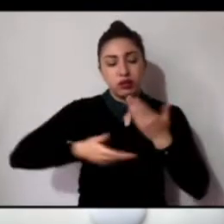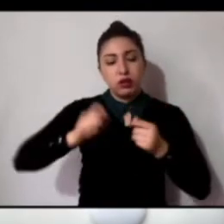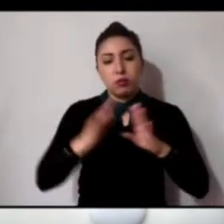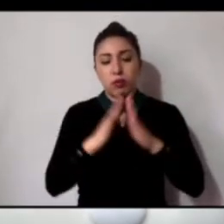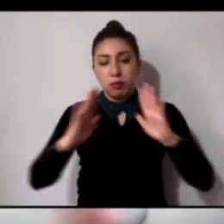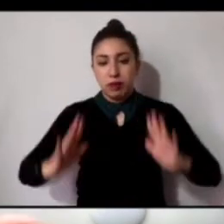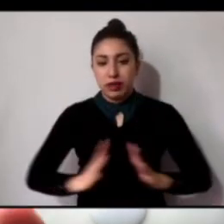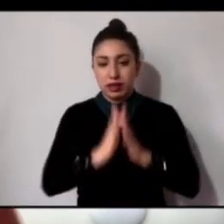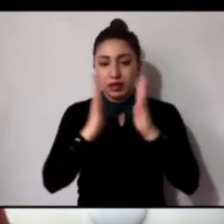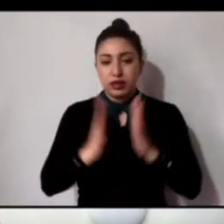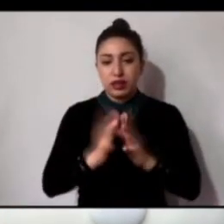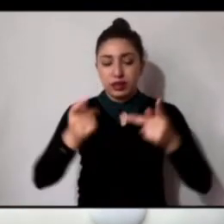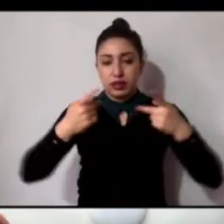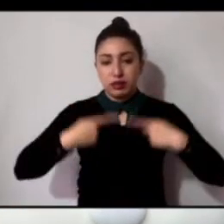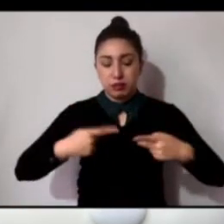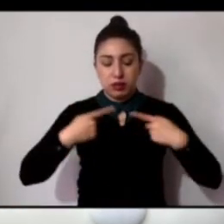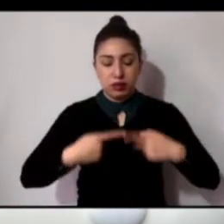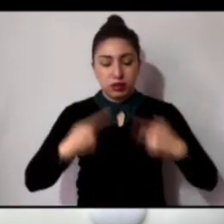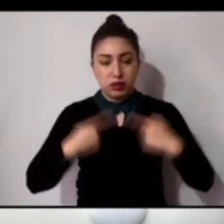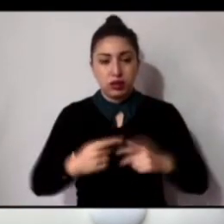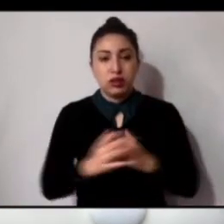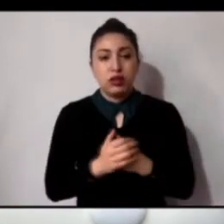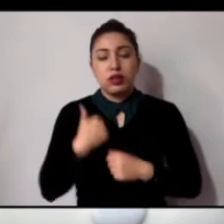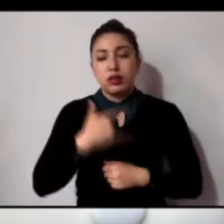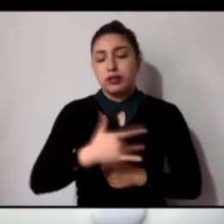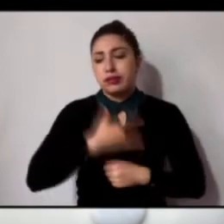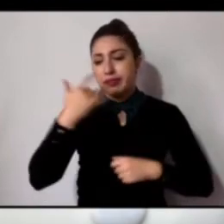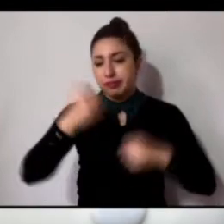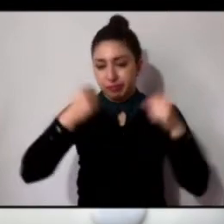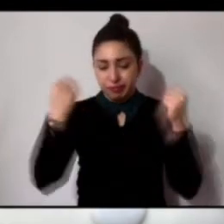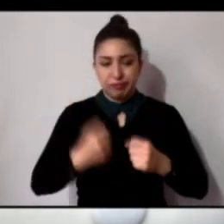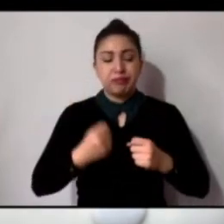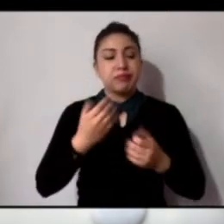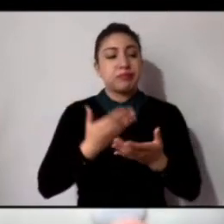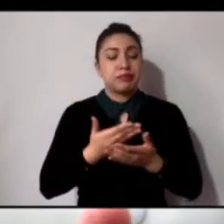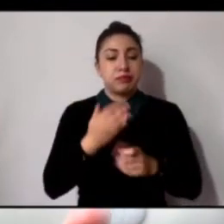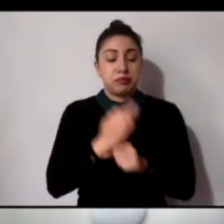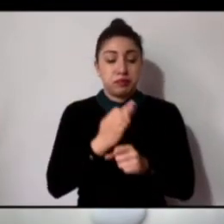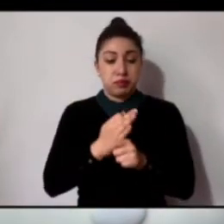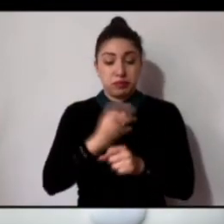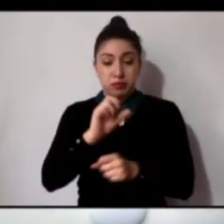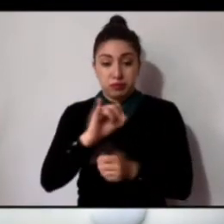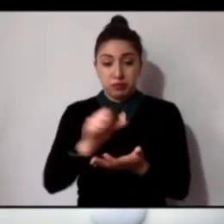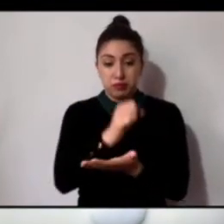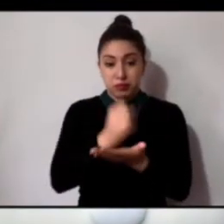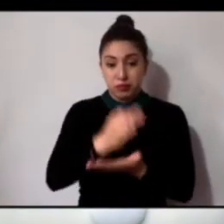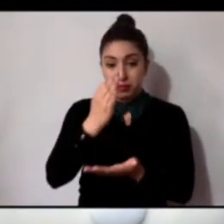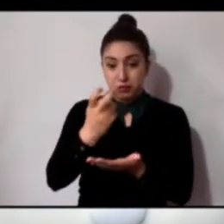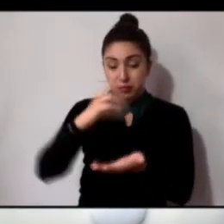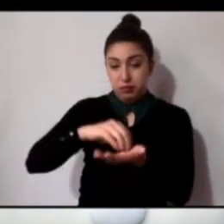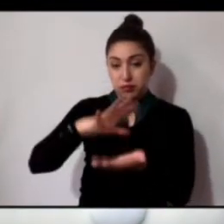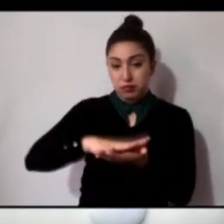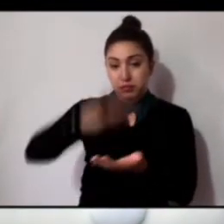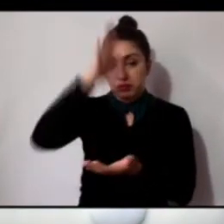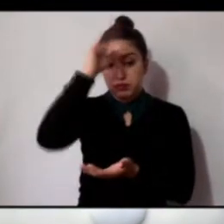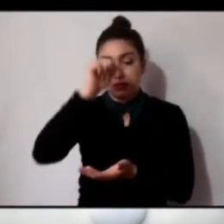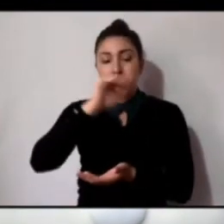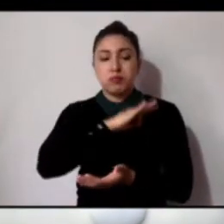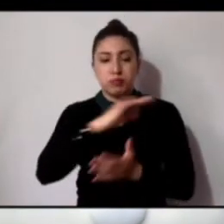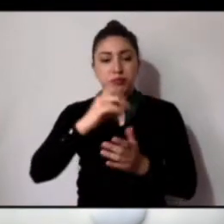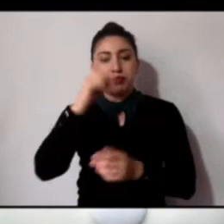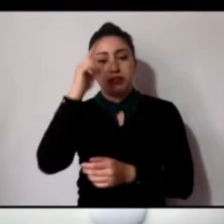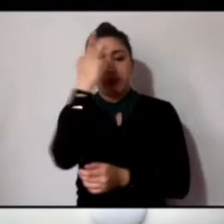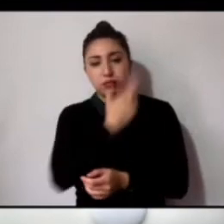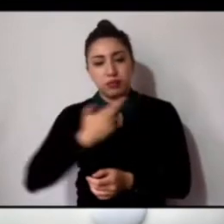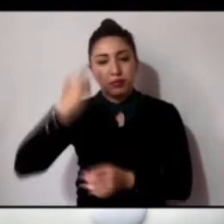discriminación positiva. Estoy segura que con la eventual aprobación de este acuerdo se procurará un análisis más objetivo